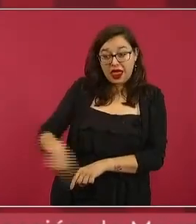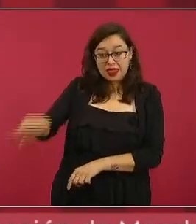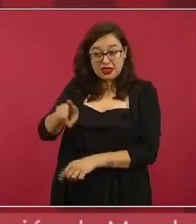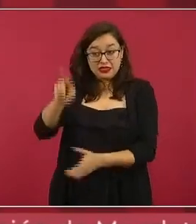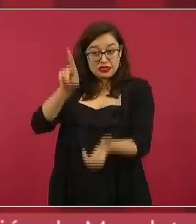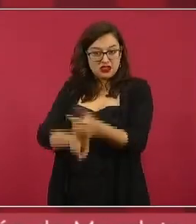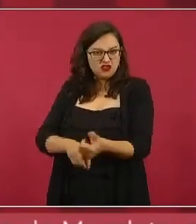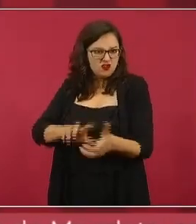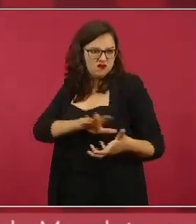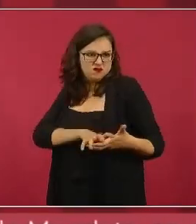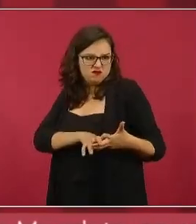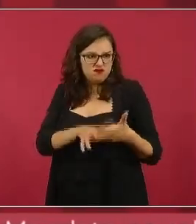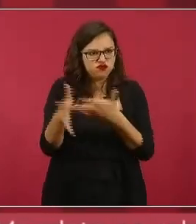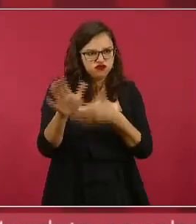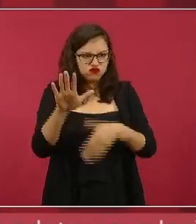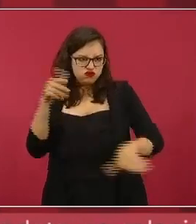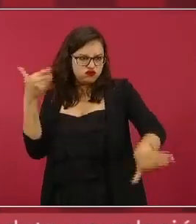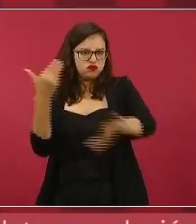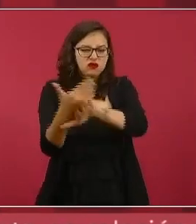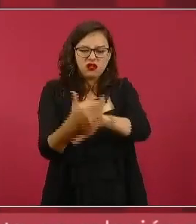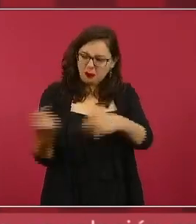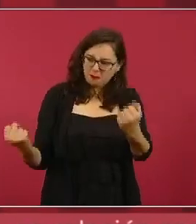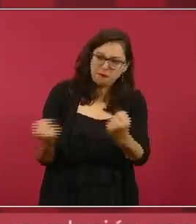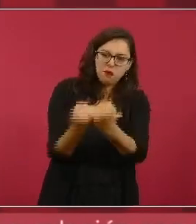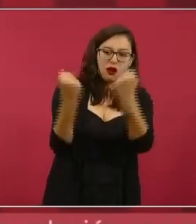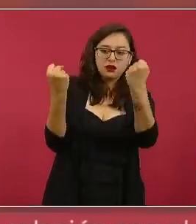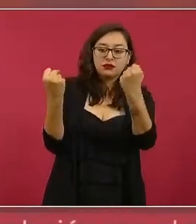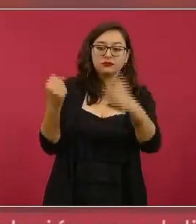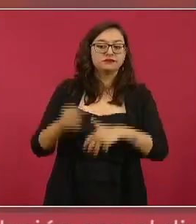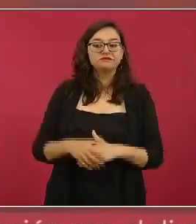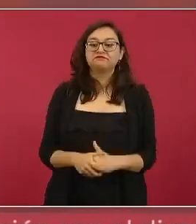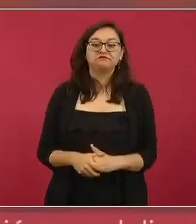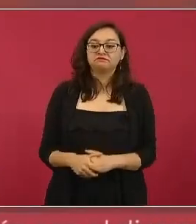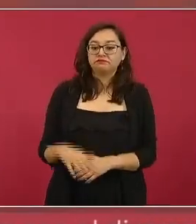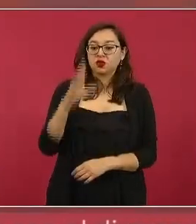eso eso es inmoral